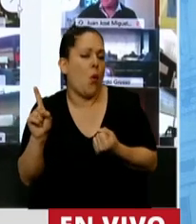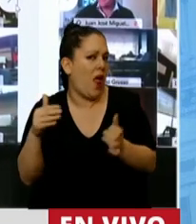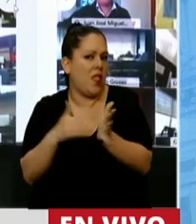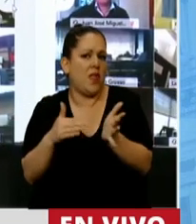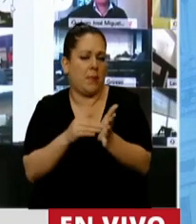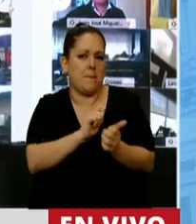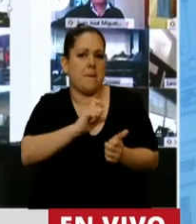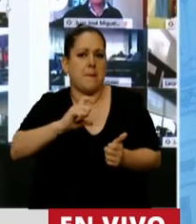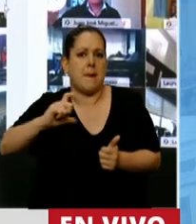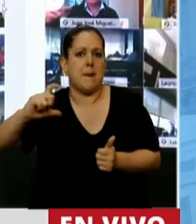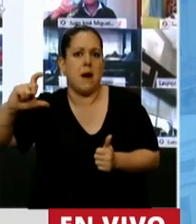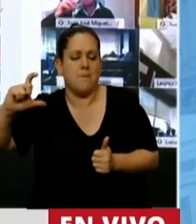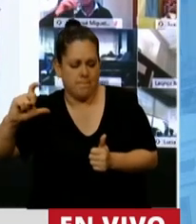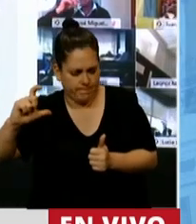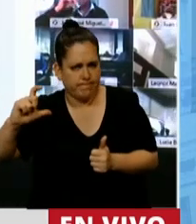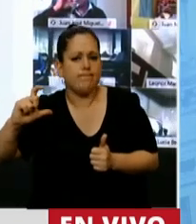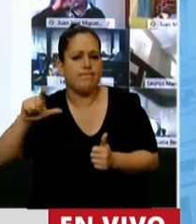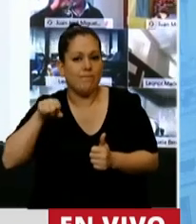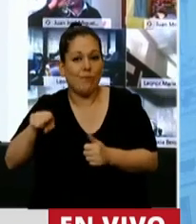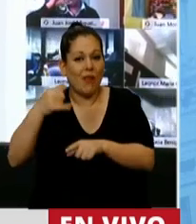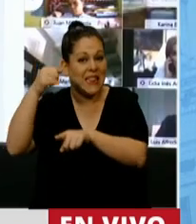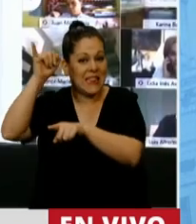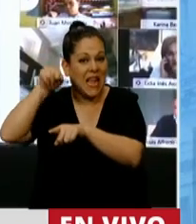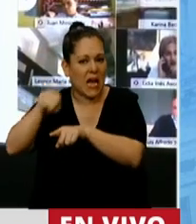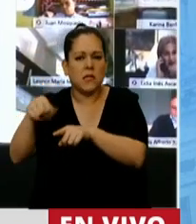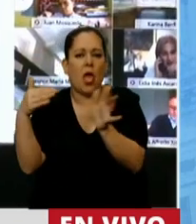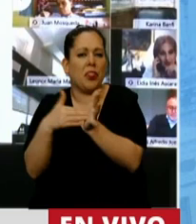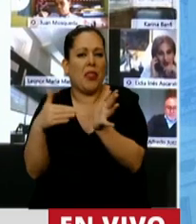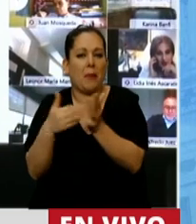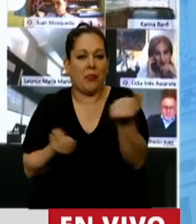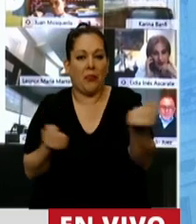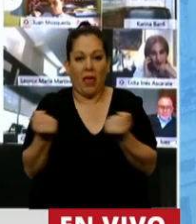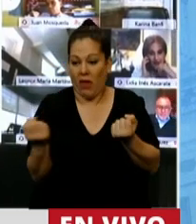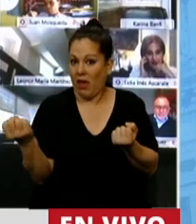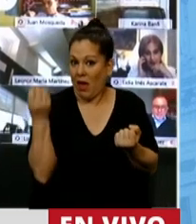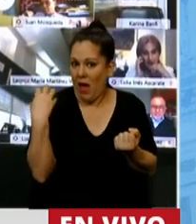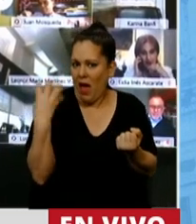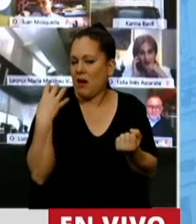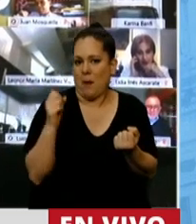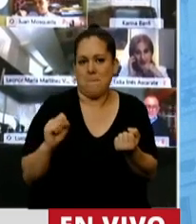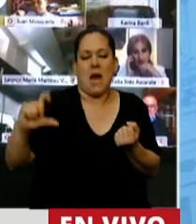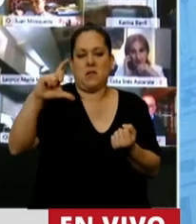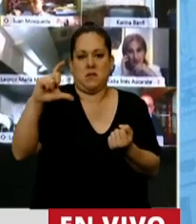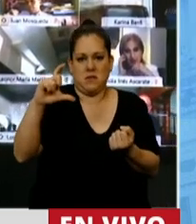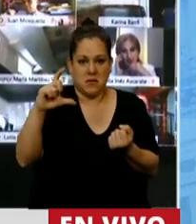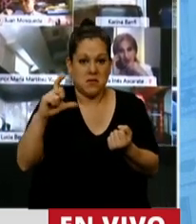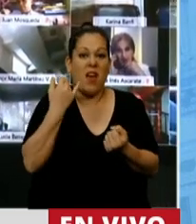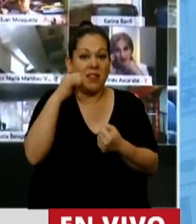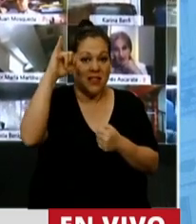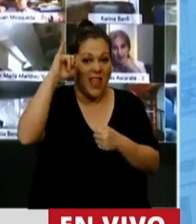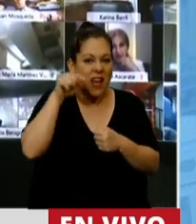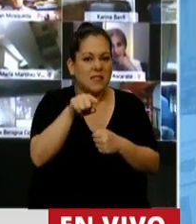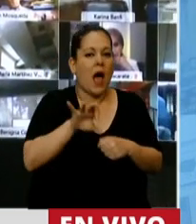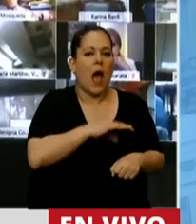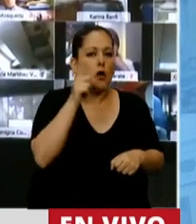y se restituye esta tasa al transporte de cargas, tasa que había sido derogada en el